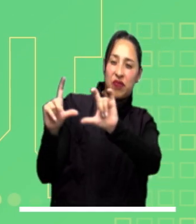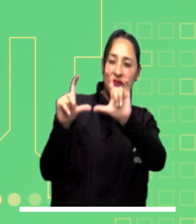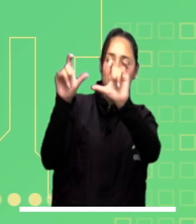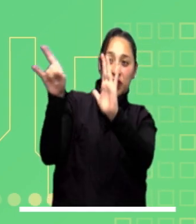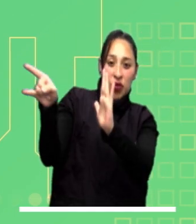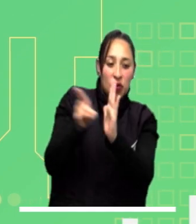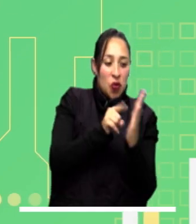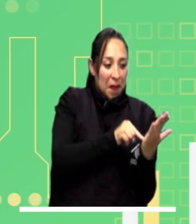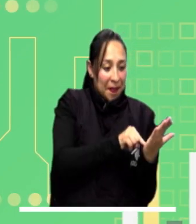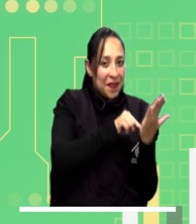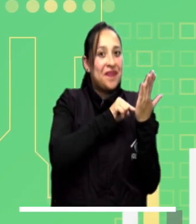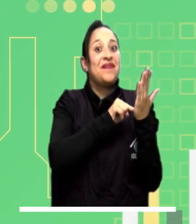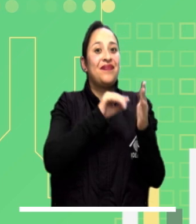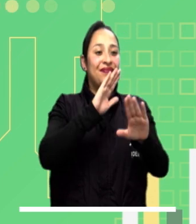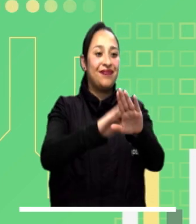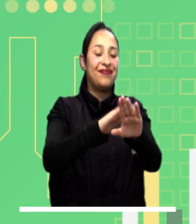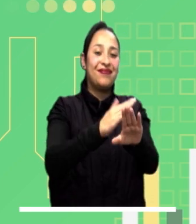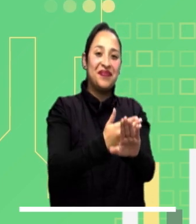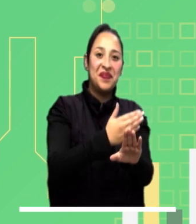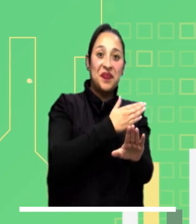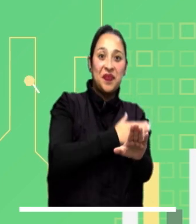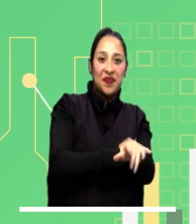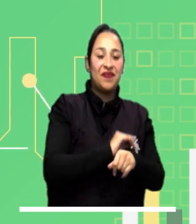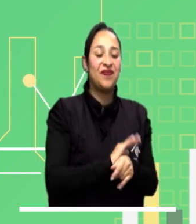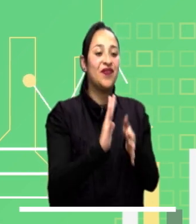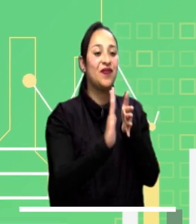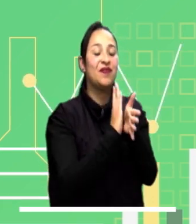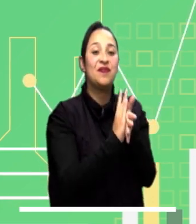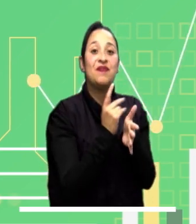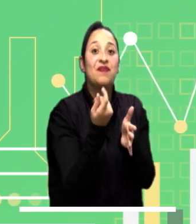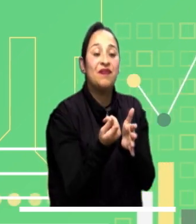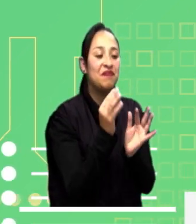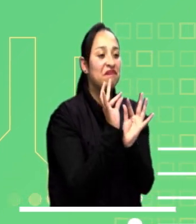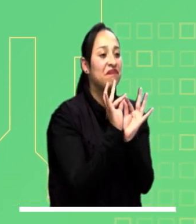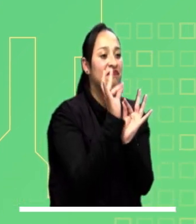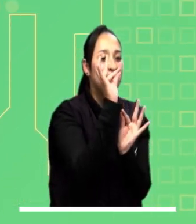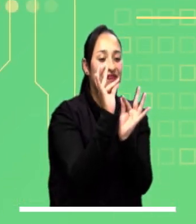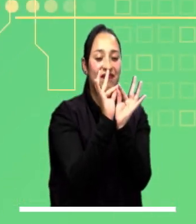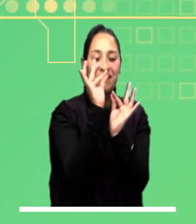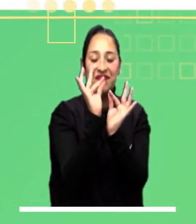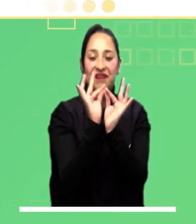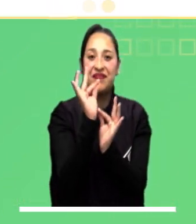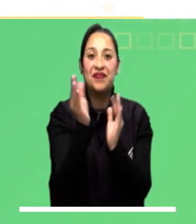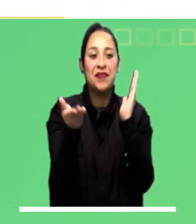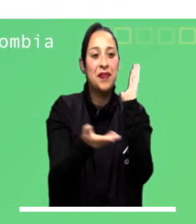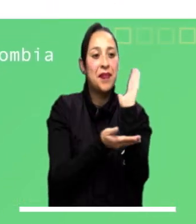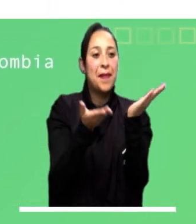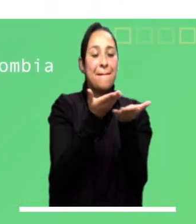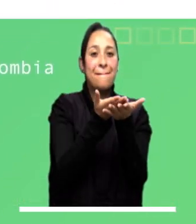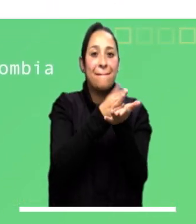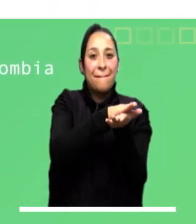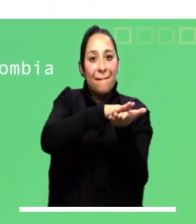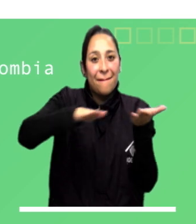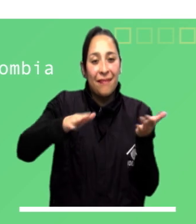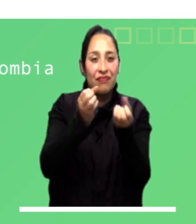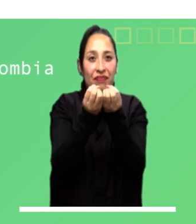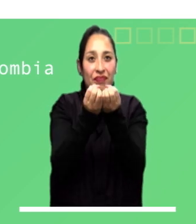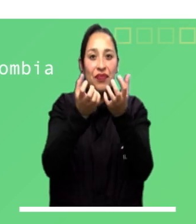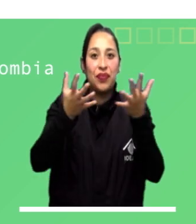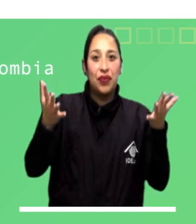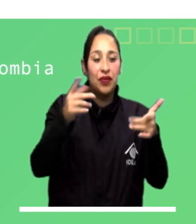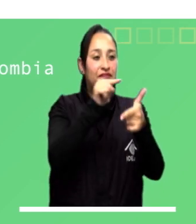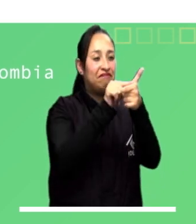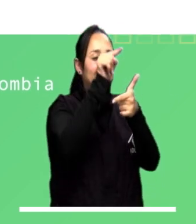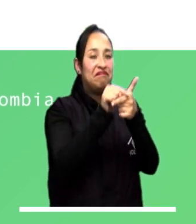las principales alertas tempranas. Información detallada a nivel municipal, cifras de deforestación, estadísticas de rayos y